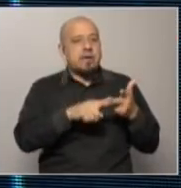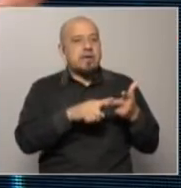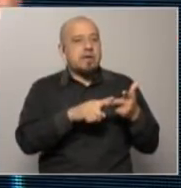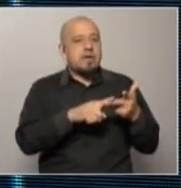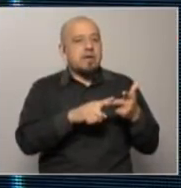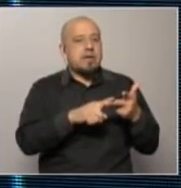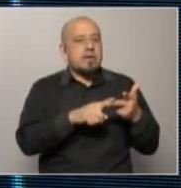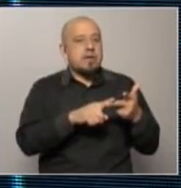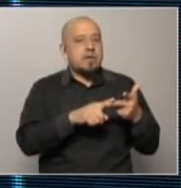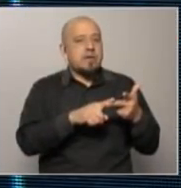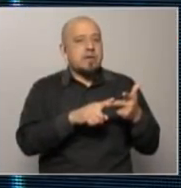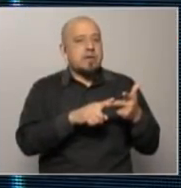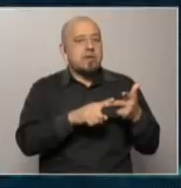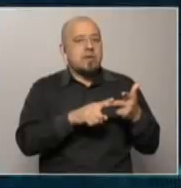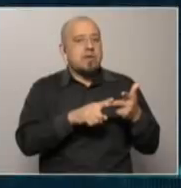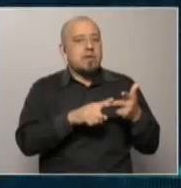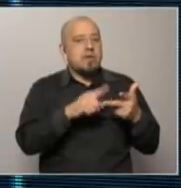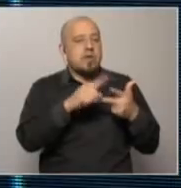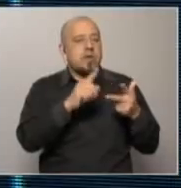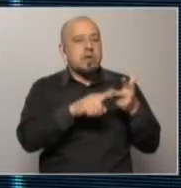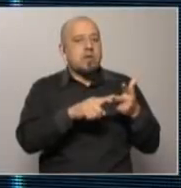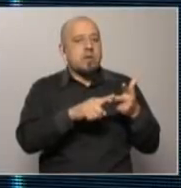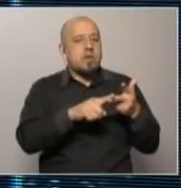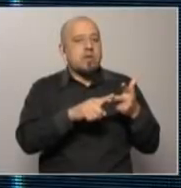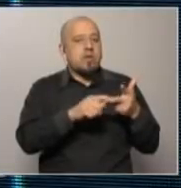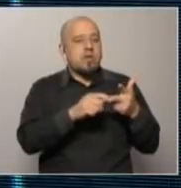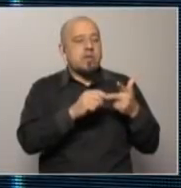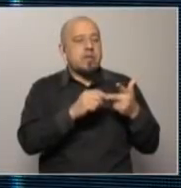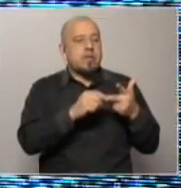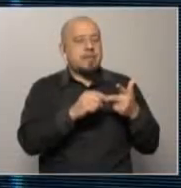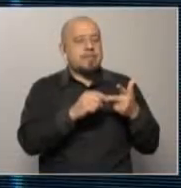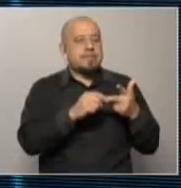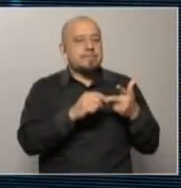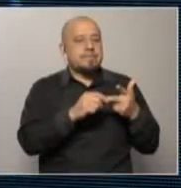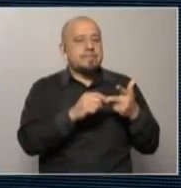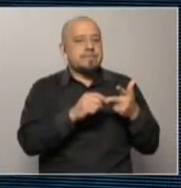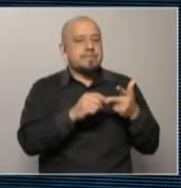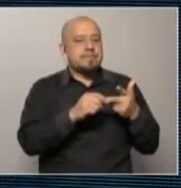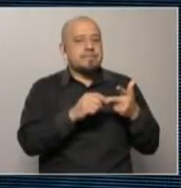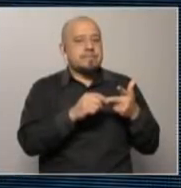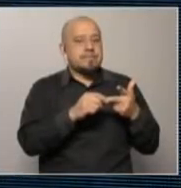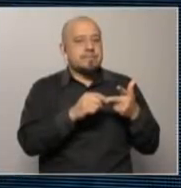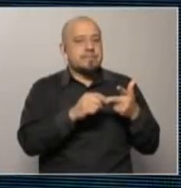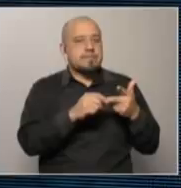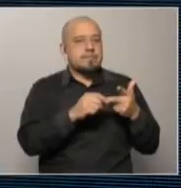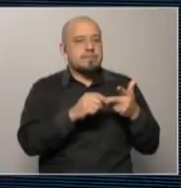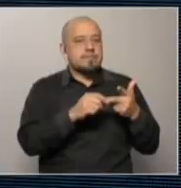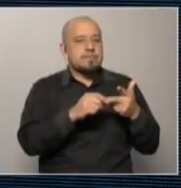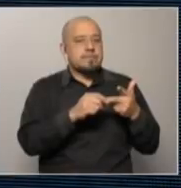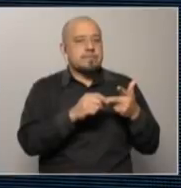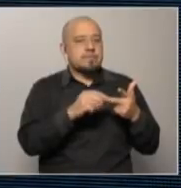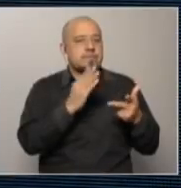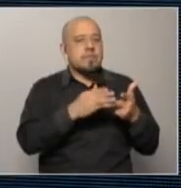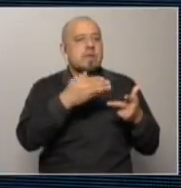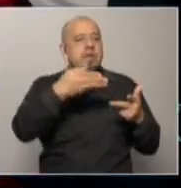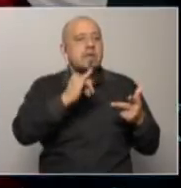no Esquerra y el tercero es el último que